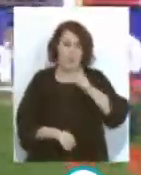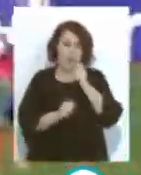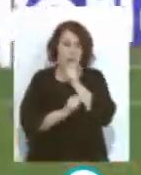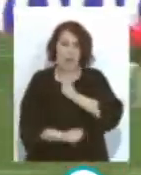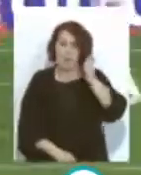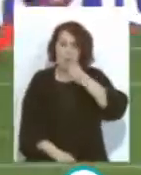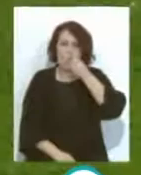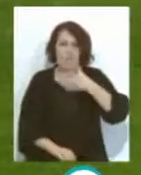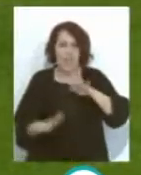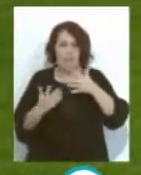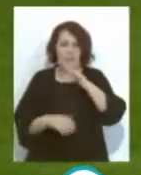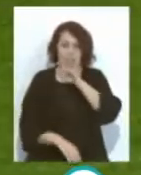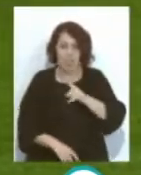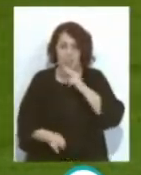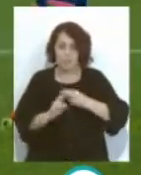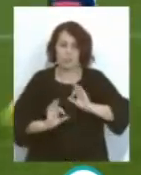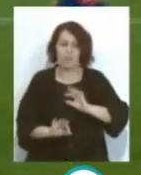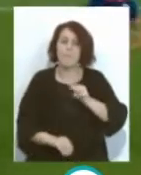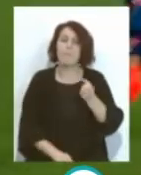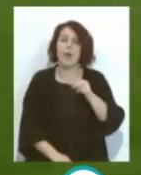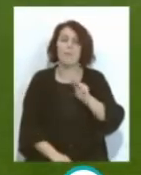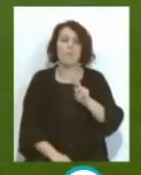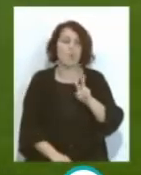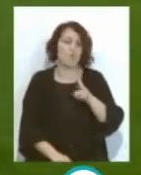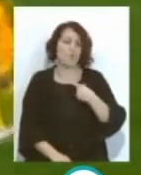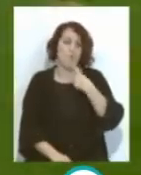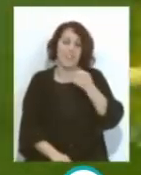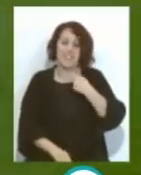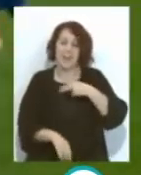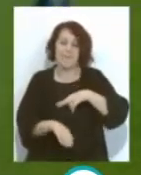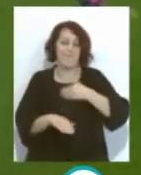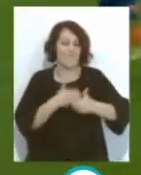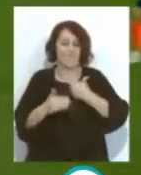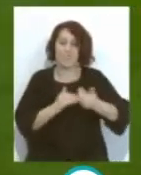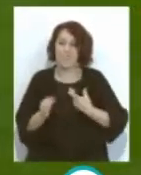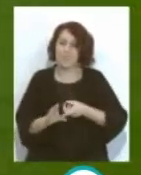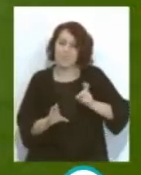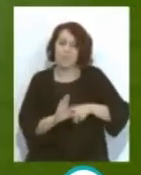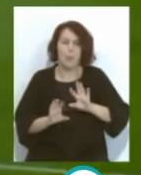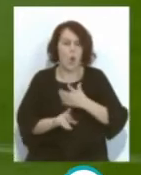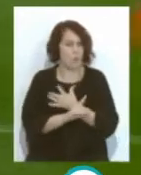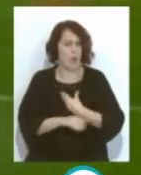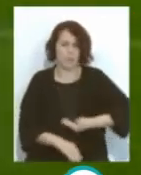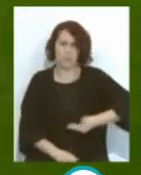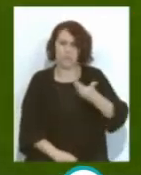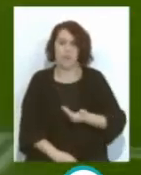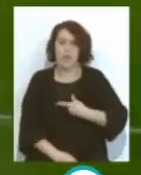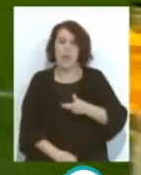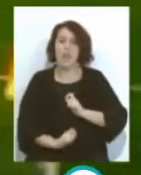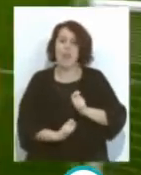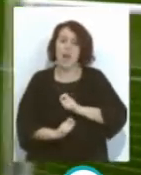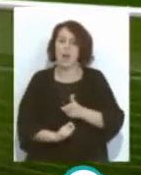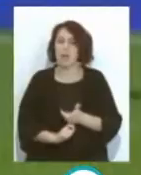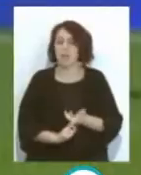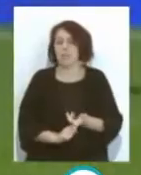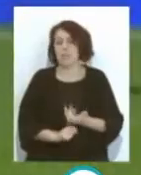Fernández Y el Papu Que bueno Le cuesta un poquito Entrar en la dinámica Pero es un jugador De muchos kilates Que puede venirle Muy bien